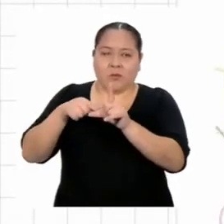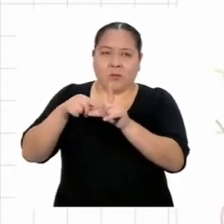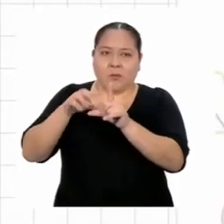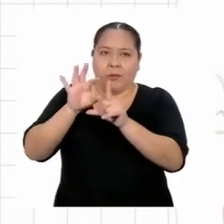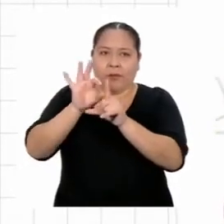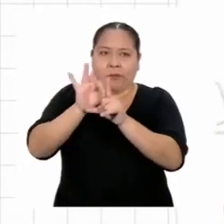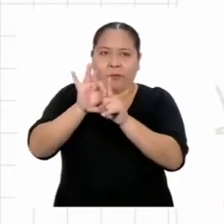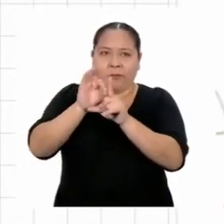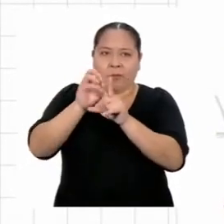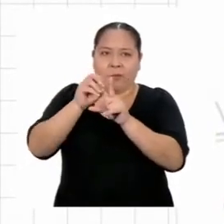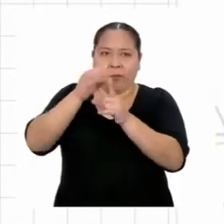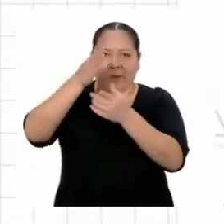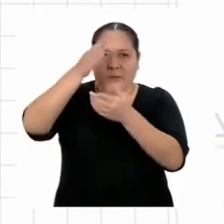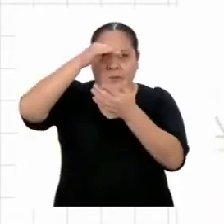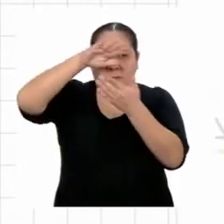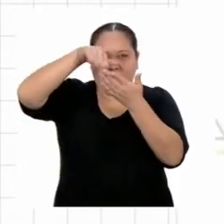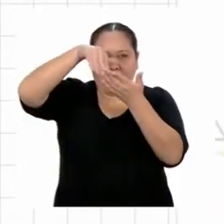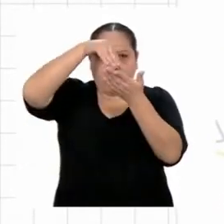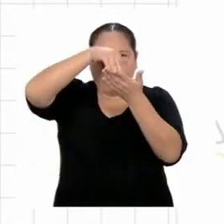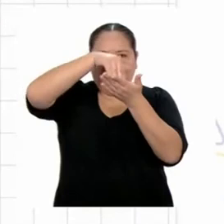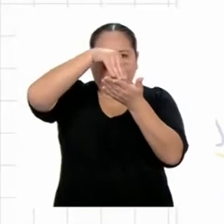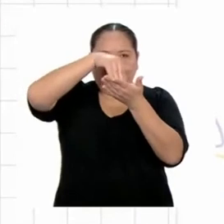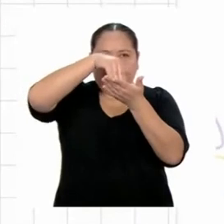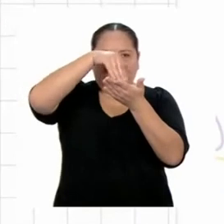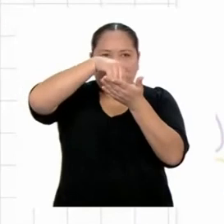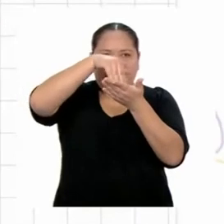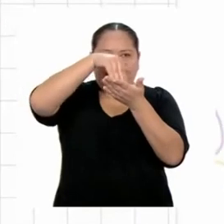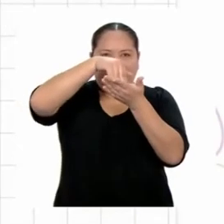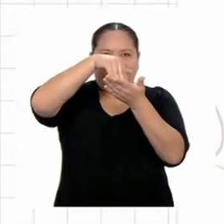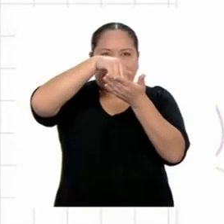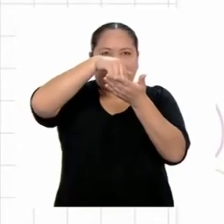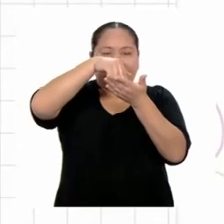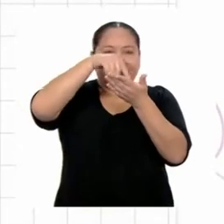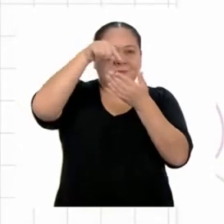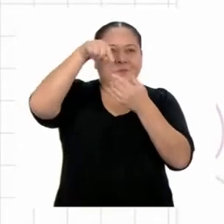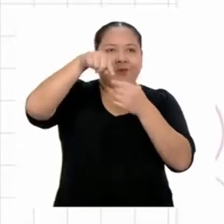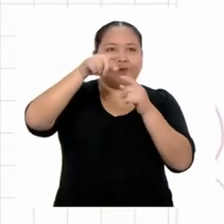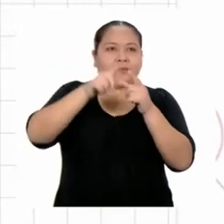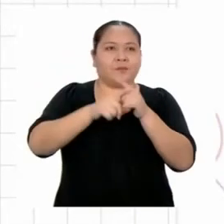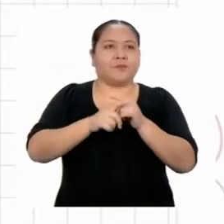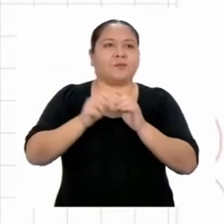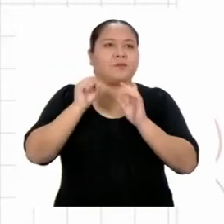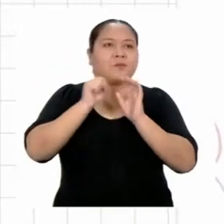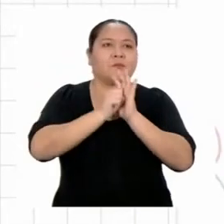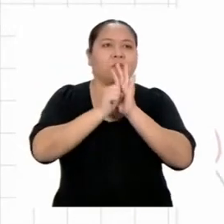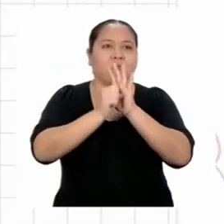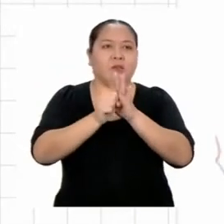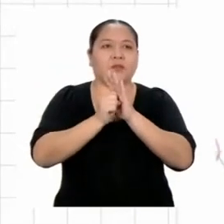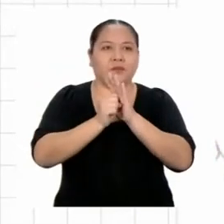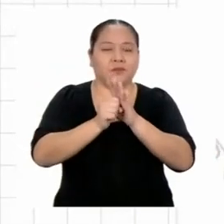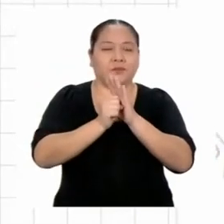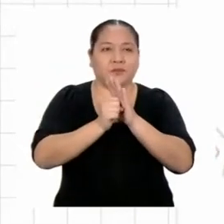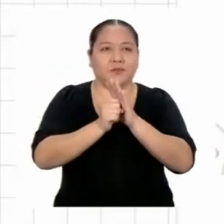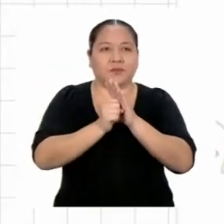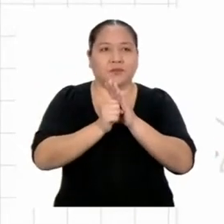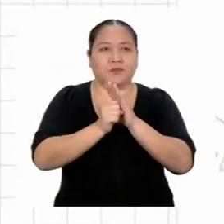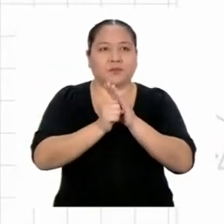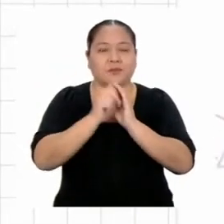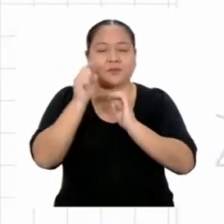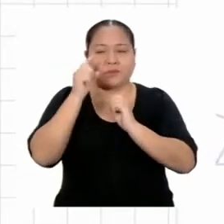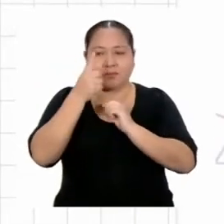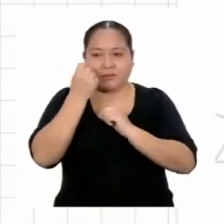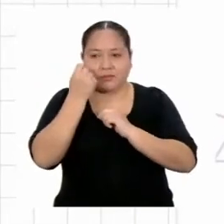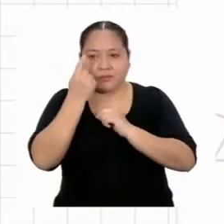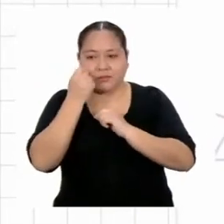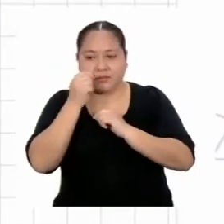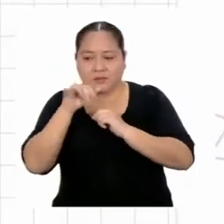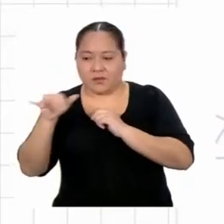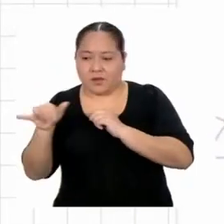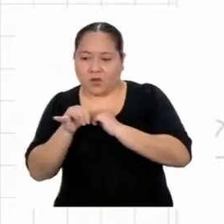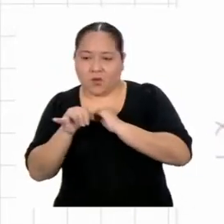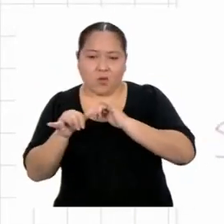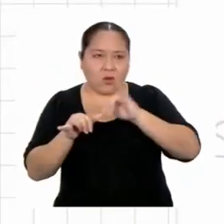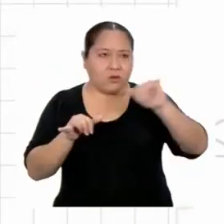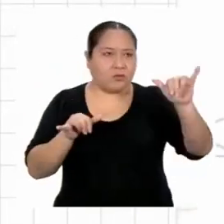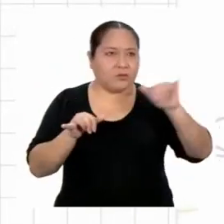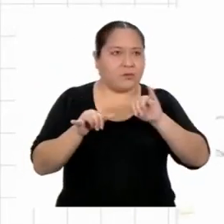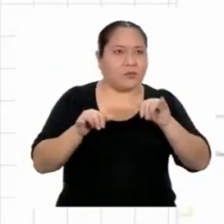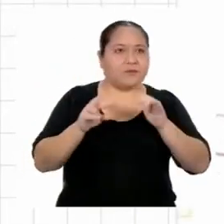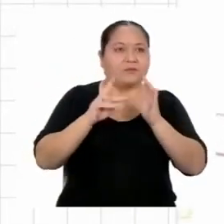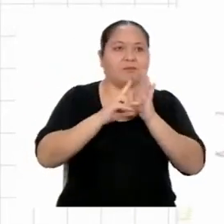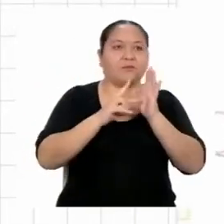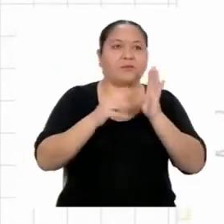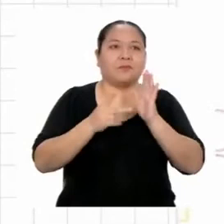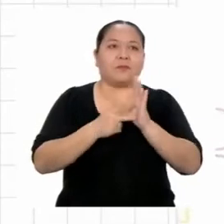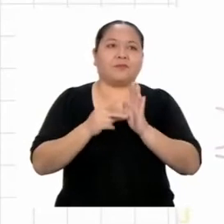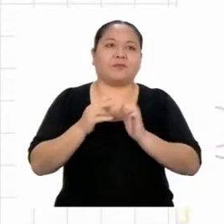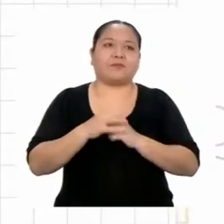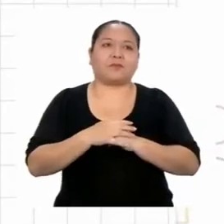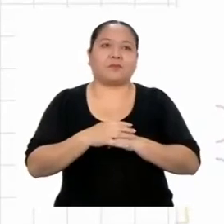está al medio de dos segmentos que, por los símbolos que se han colocado, nos dan a entender que son iguales. Por lo